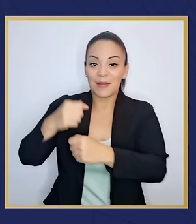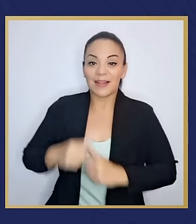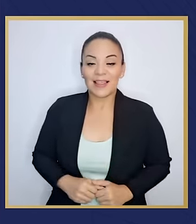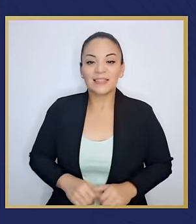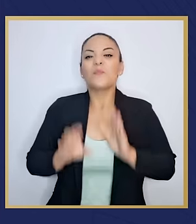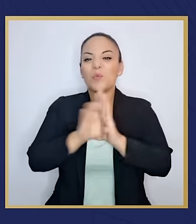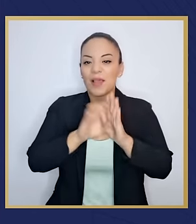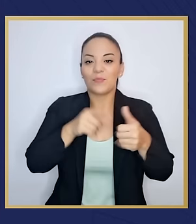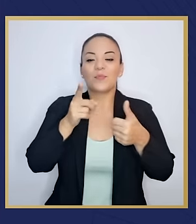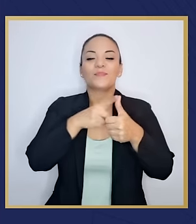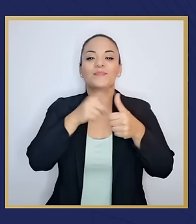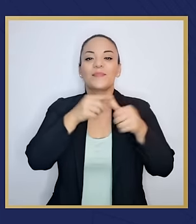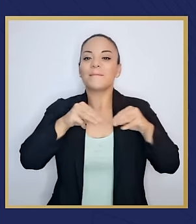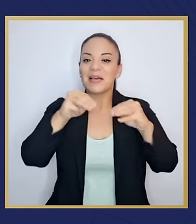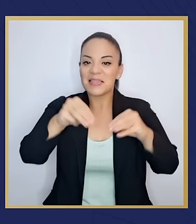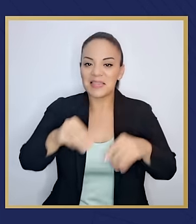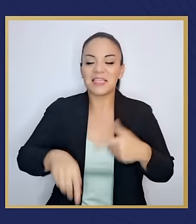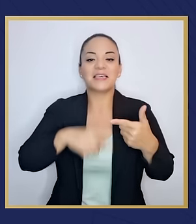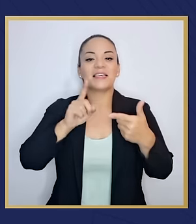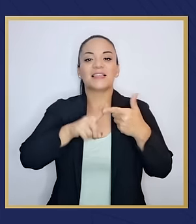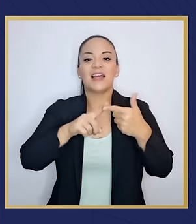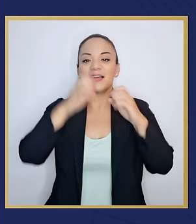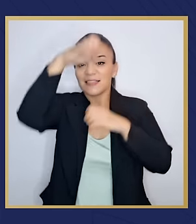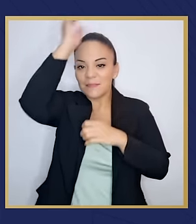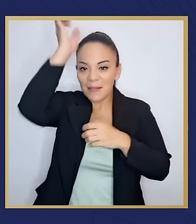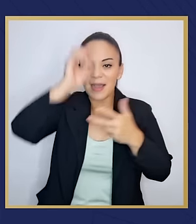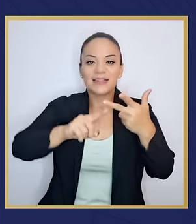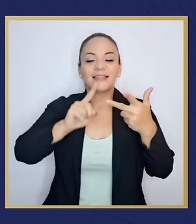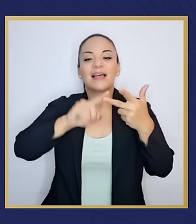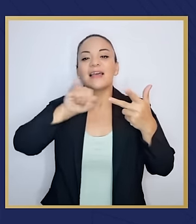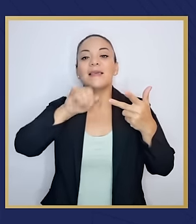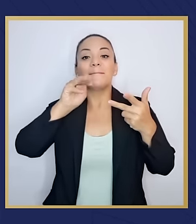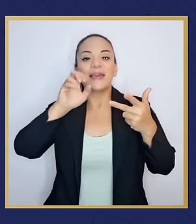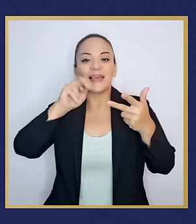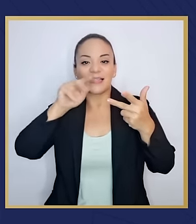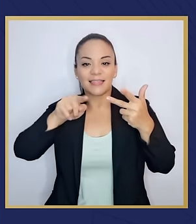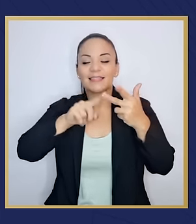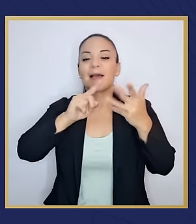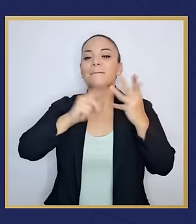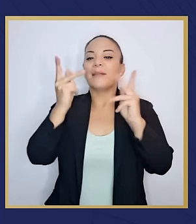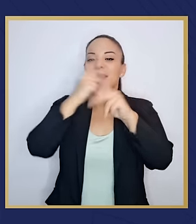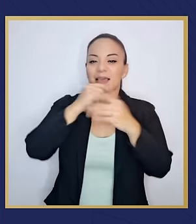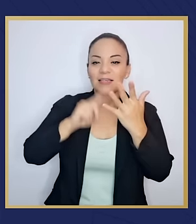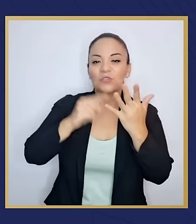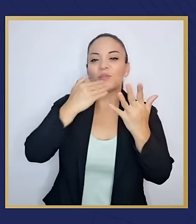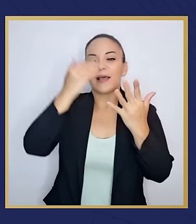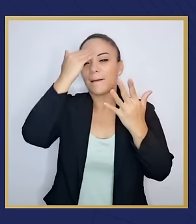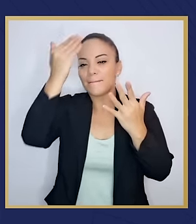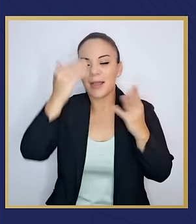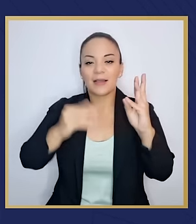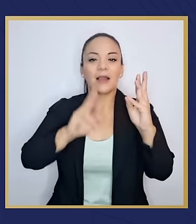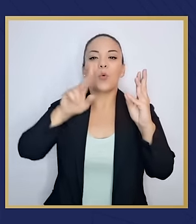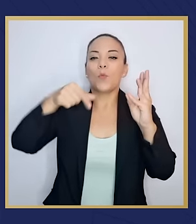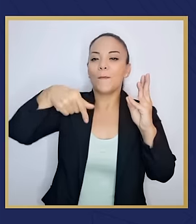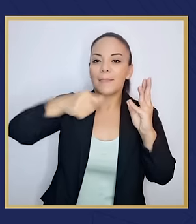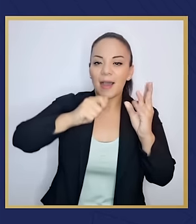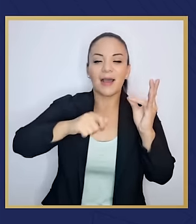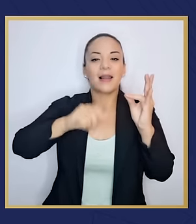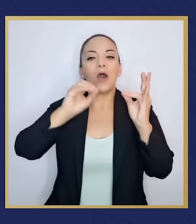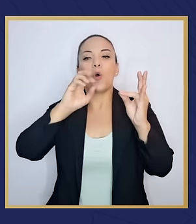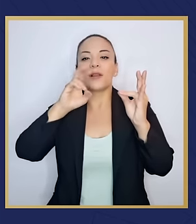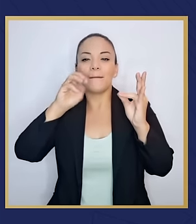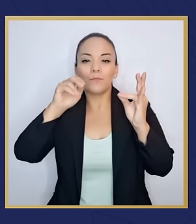locales, entre los que se encuentran Matina, Esparza, Jiménez, Paraíso, Talamanca, Upala,